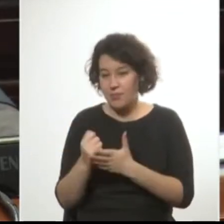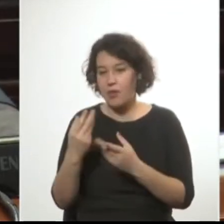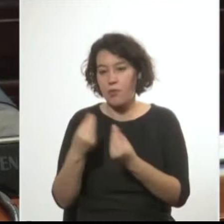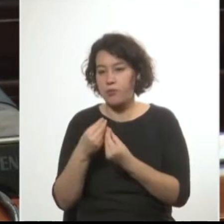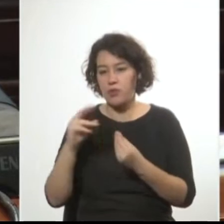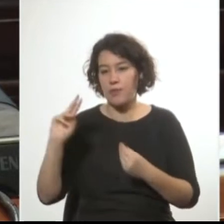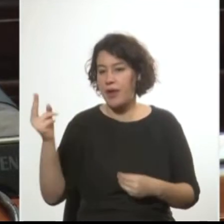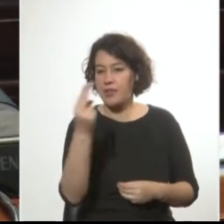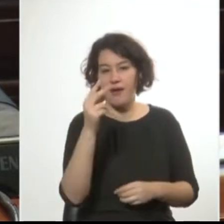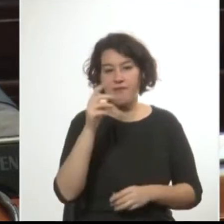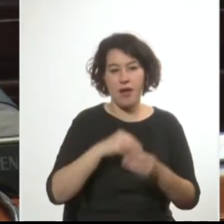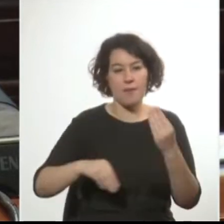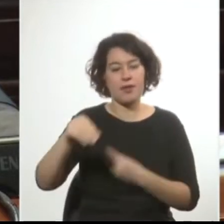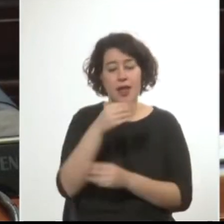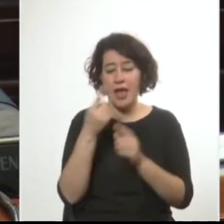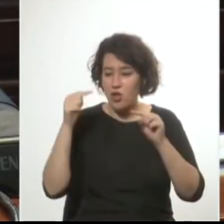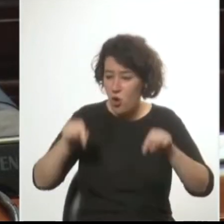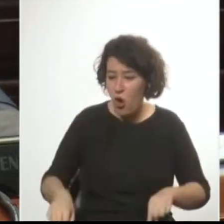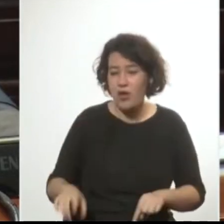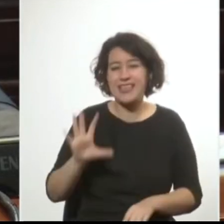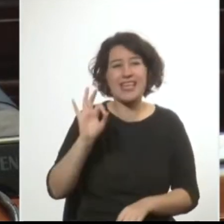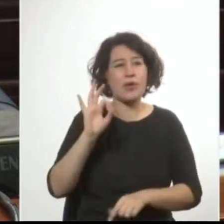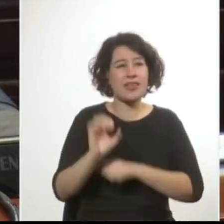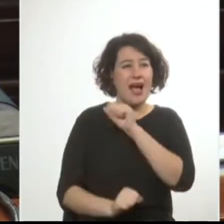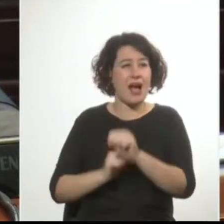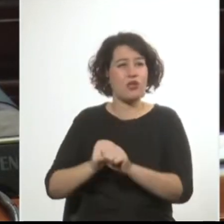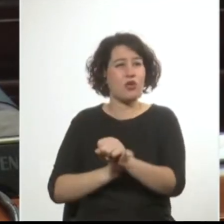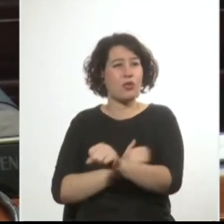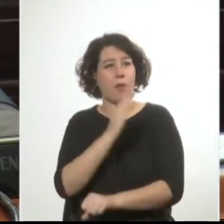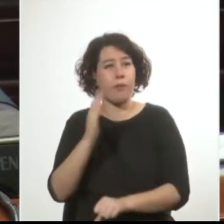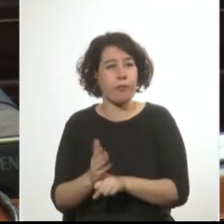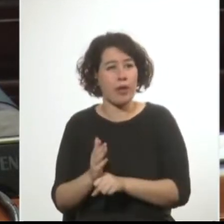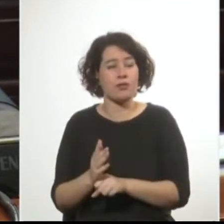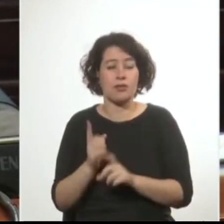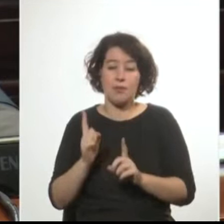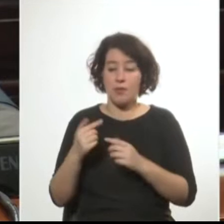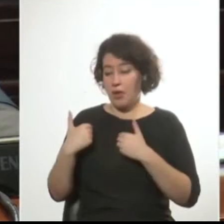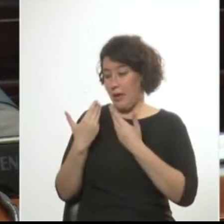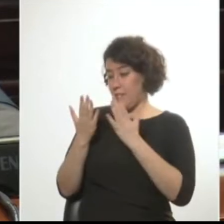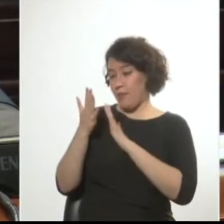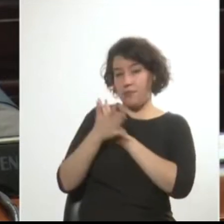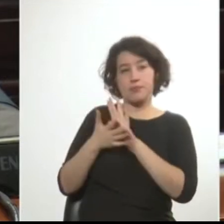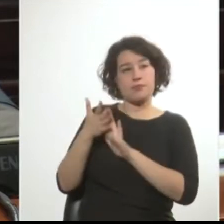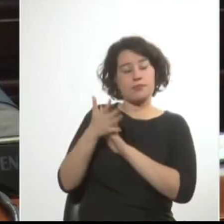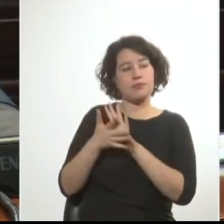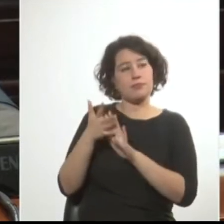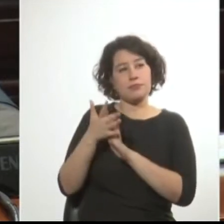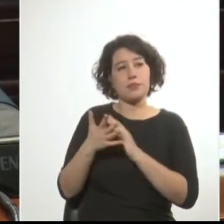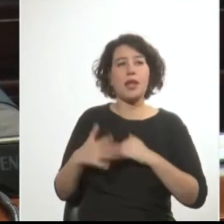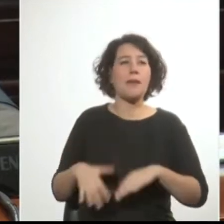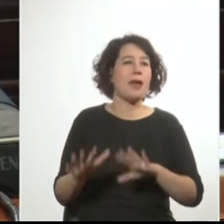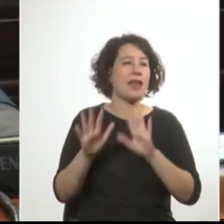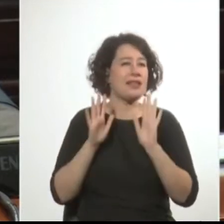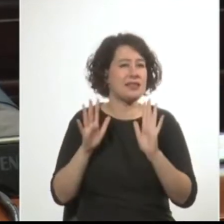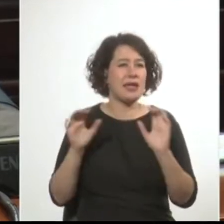familias y hoy, medio siglo después de ocurridos los hechos que evocamos al comenzar esta exposición? Parece